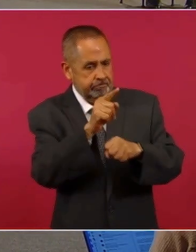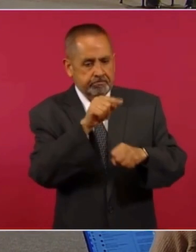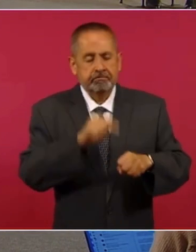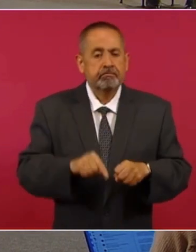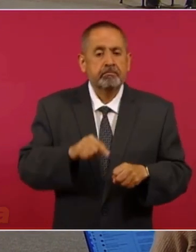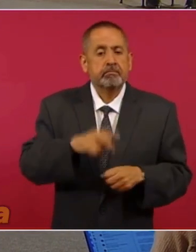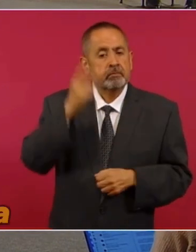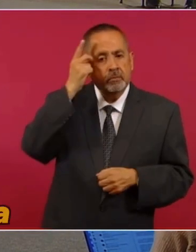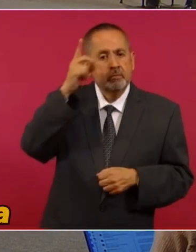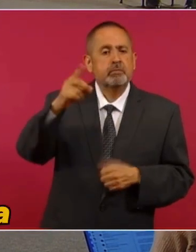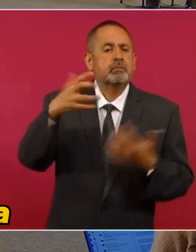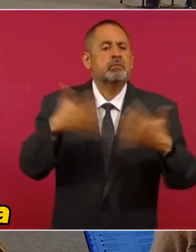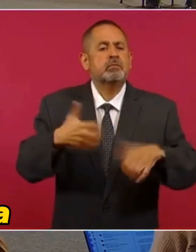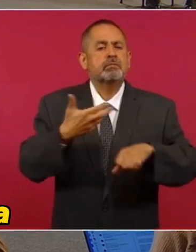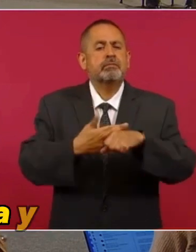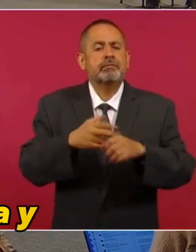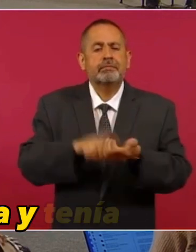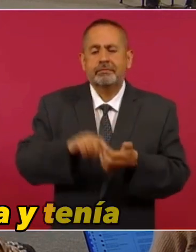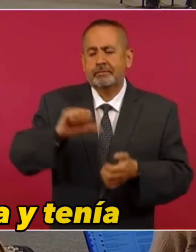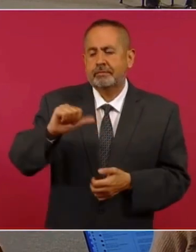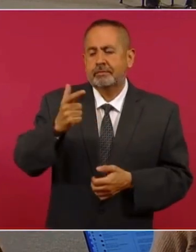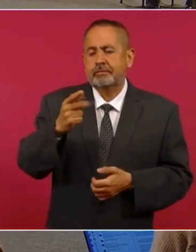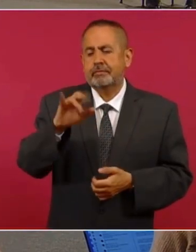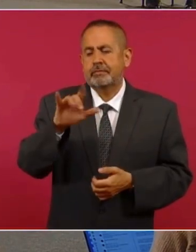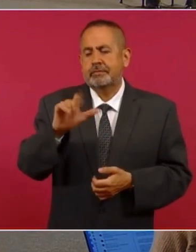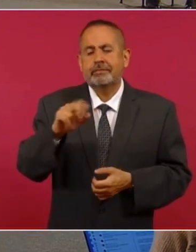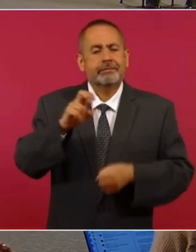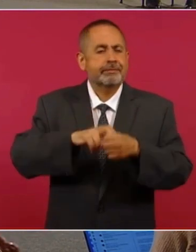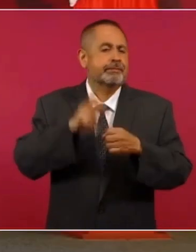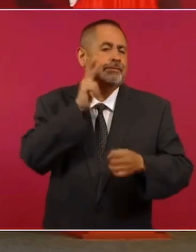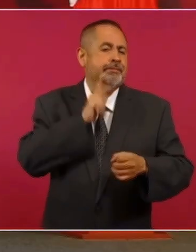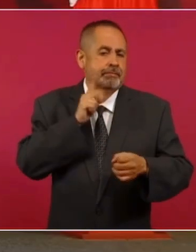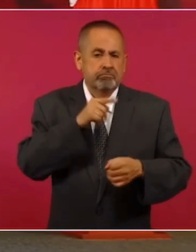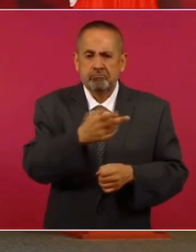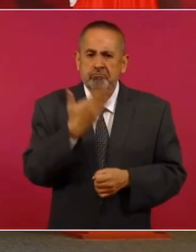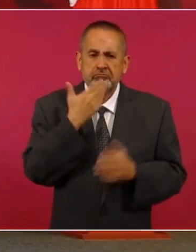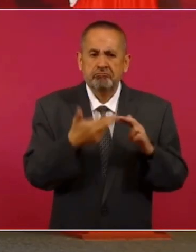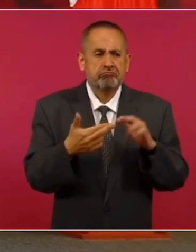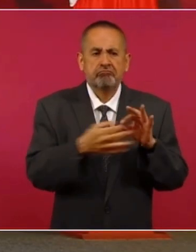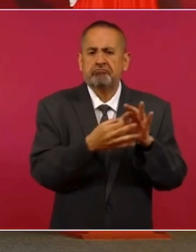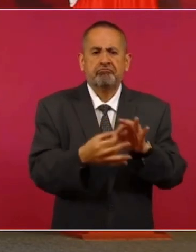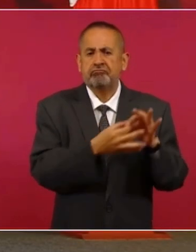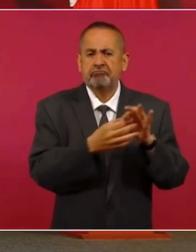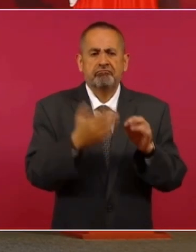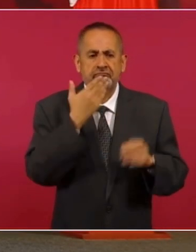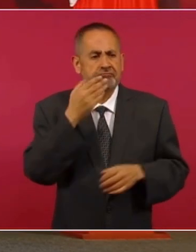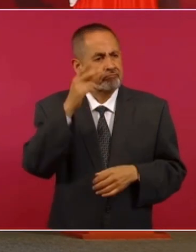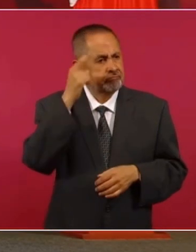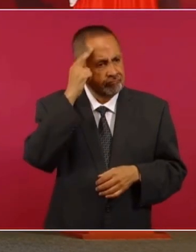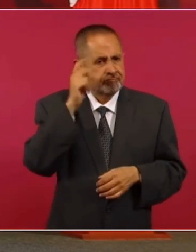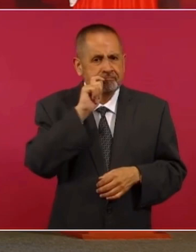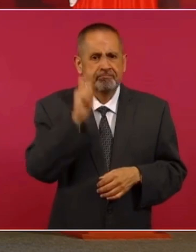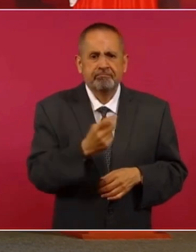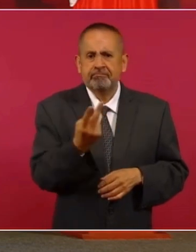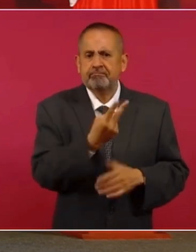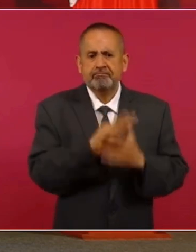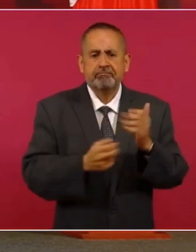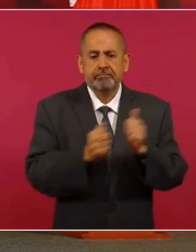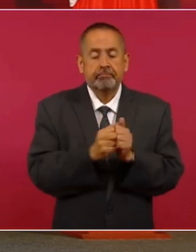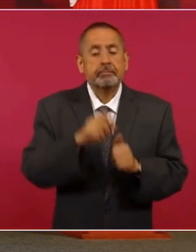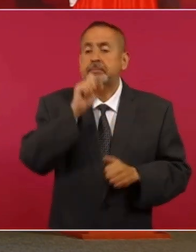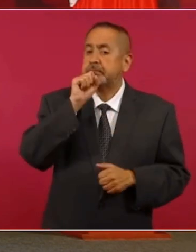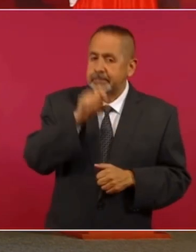la compañía El Águila Petrolera y tenía con él muy buenas relaciones. Fue el que hizo también